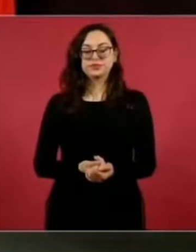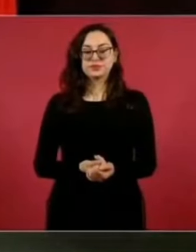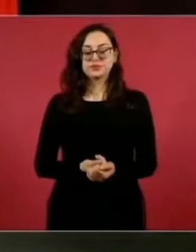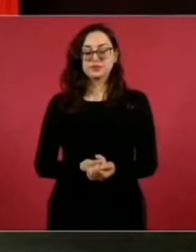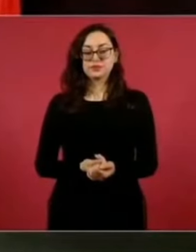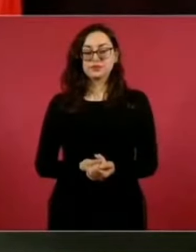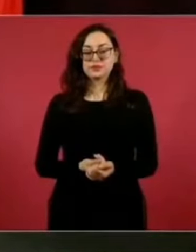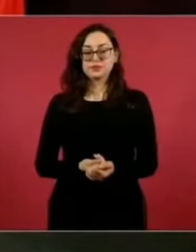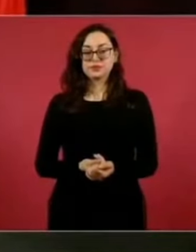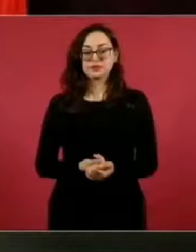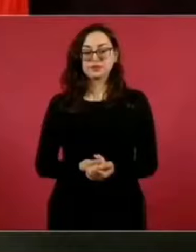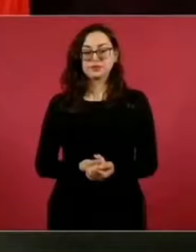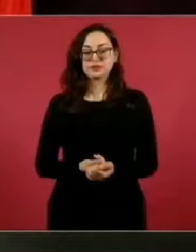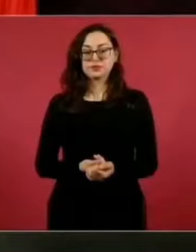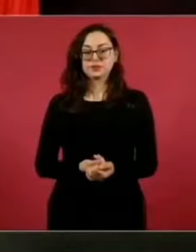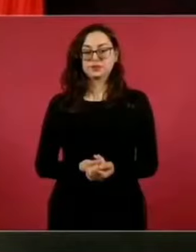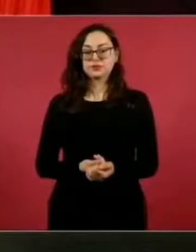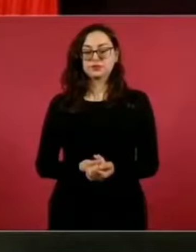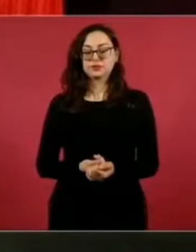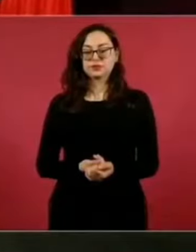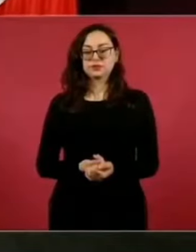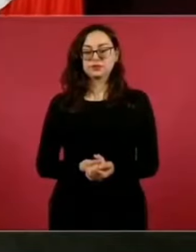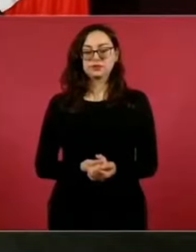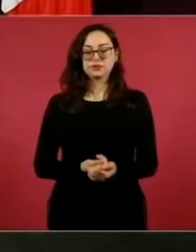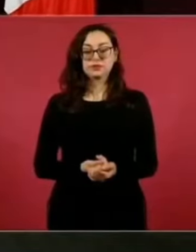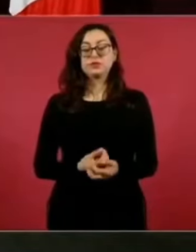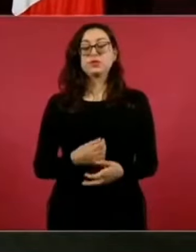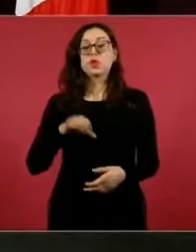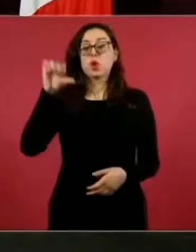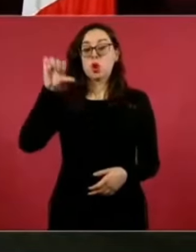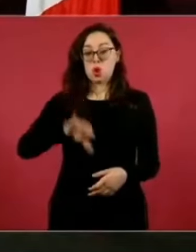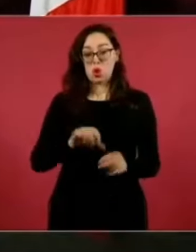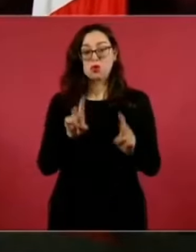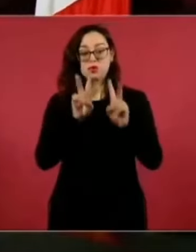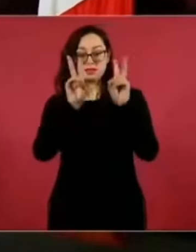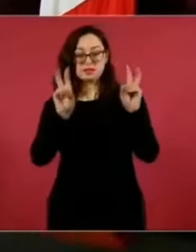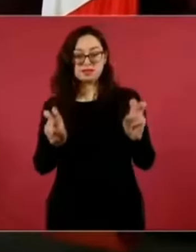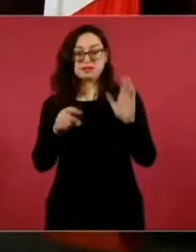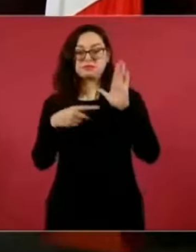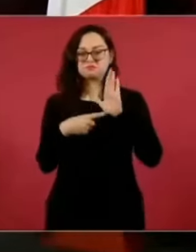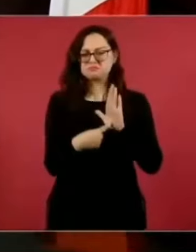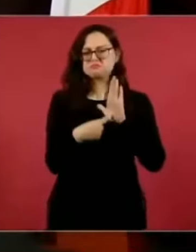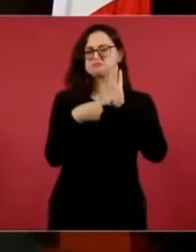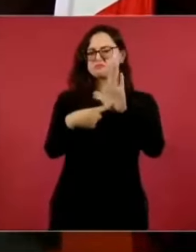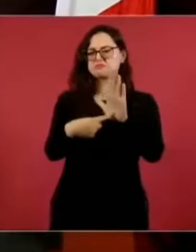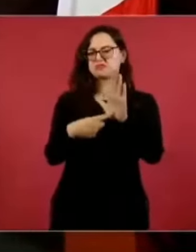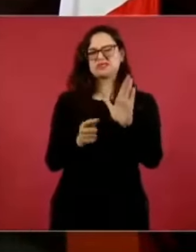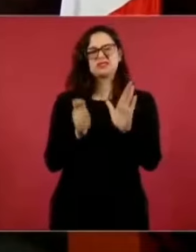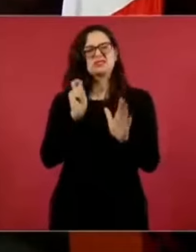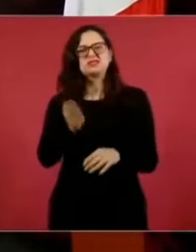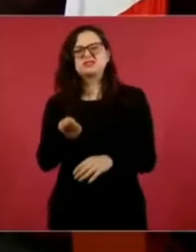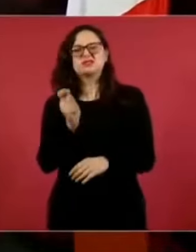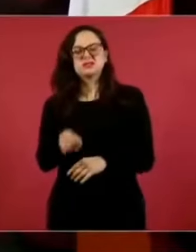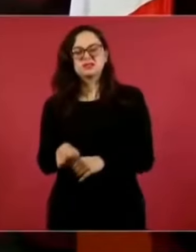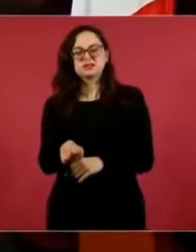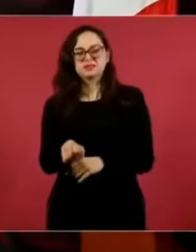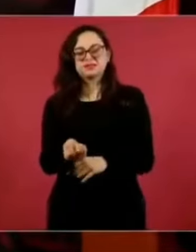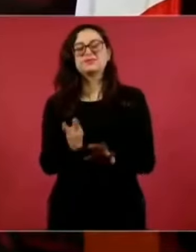vamos a presentarles el avance, ya